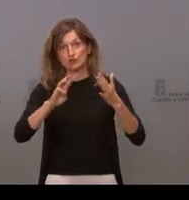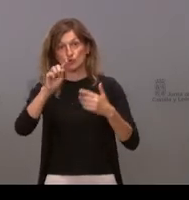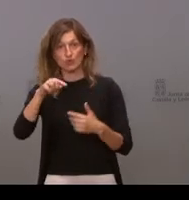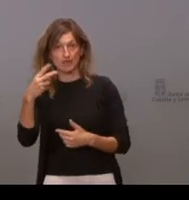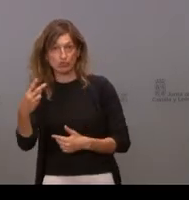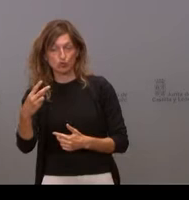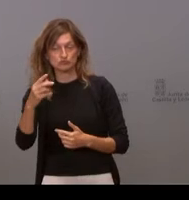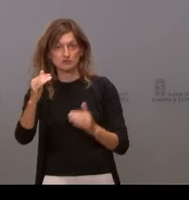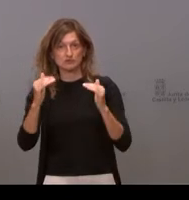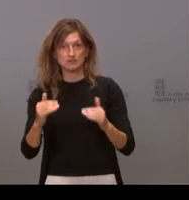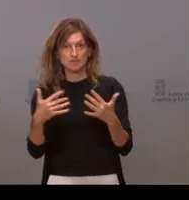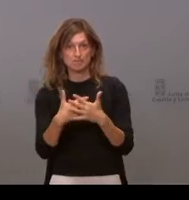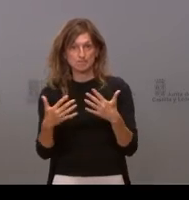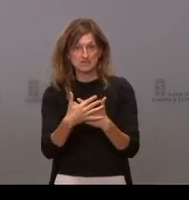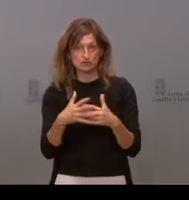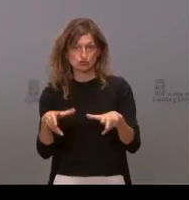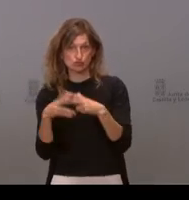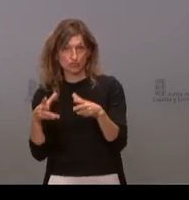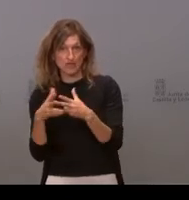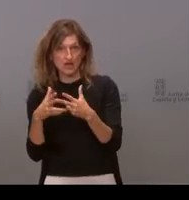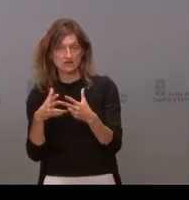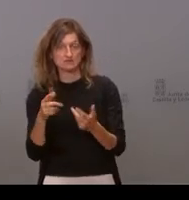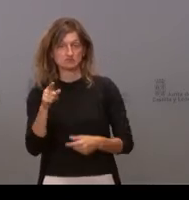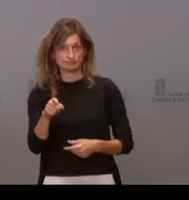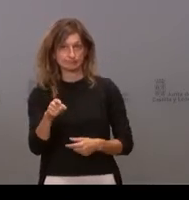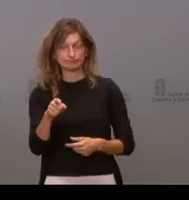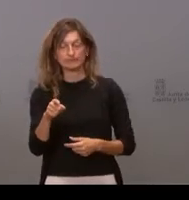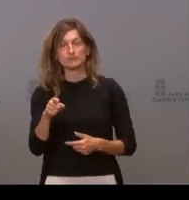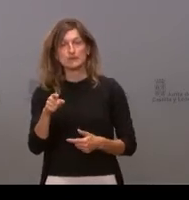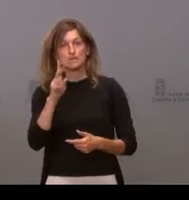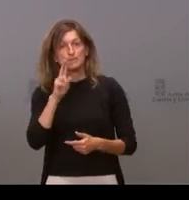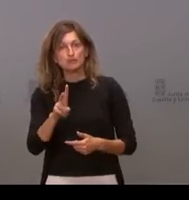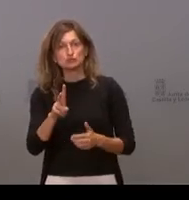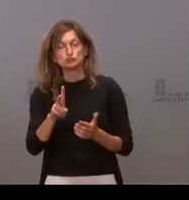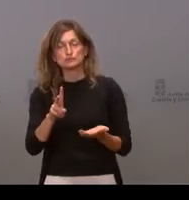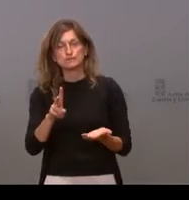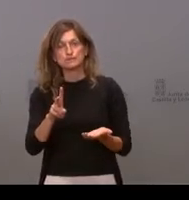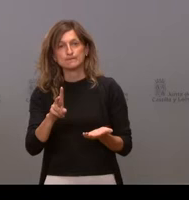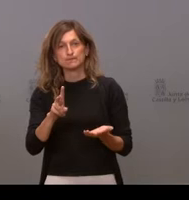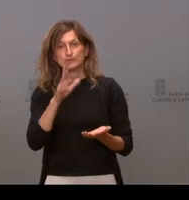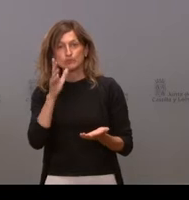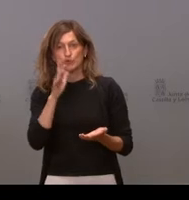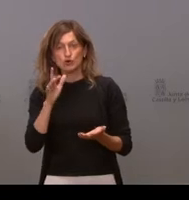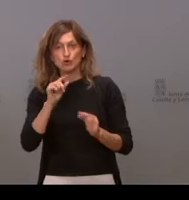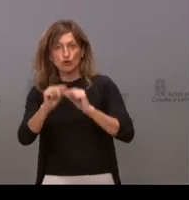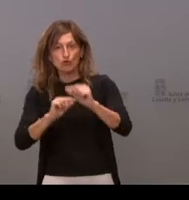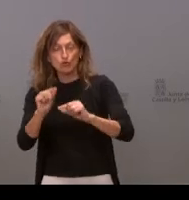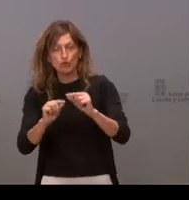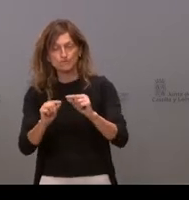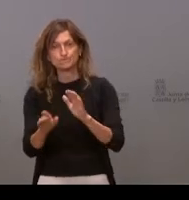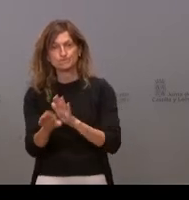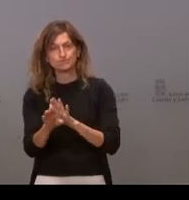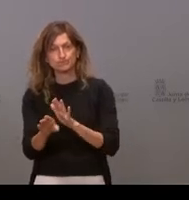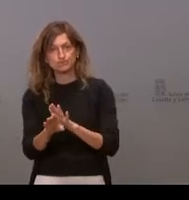seguido por los mixtos y sociales, donde seguimos viendo que se siguen